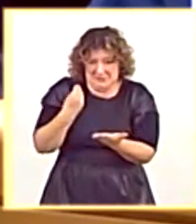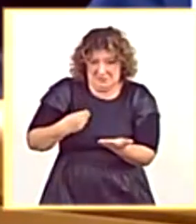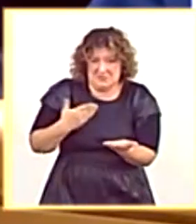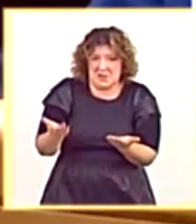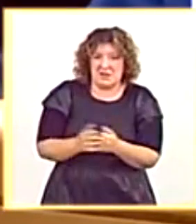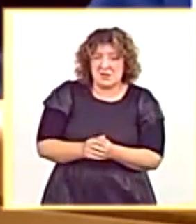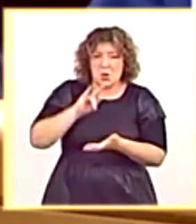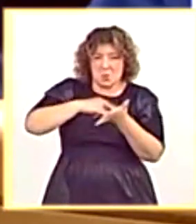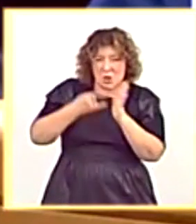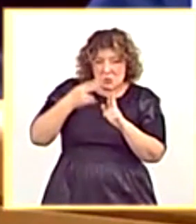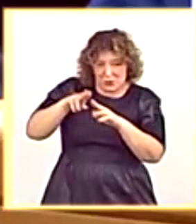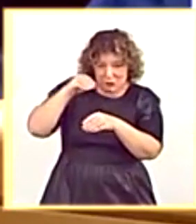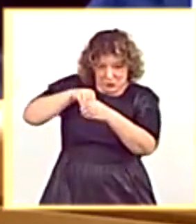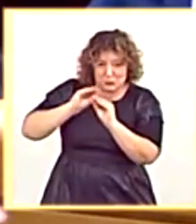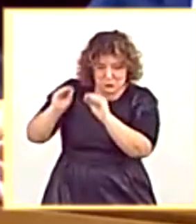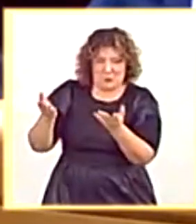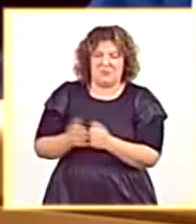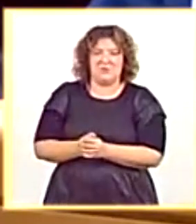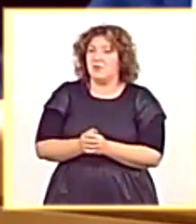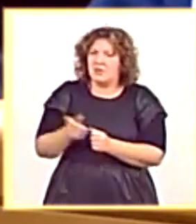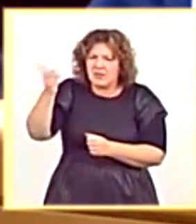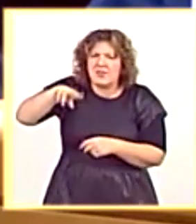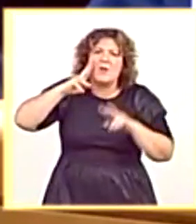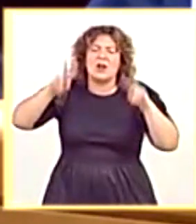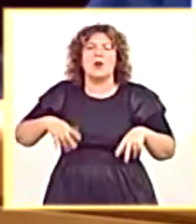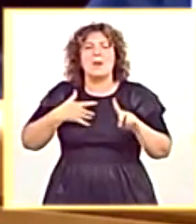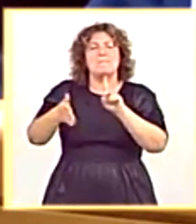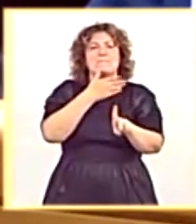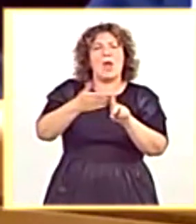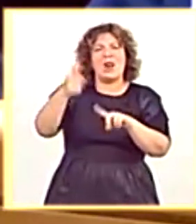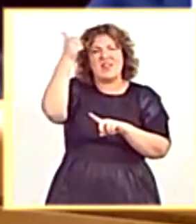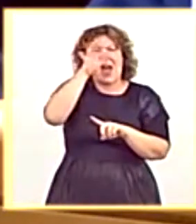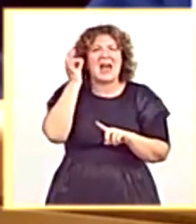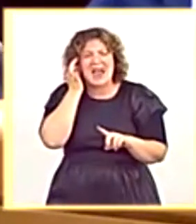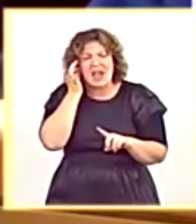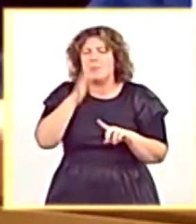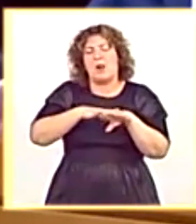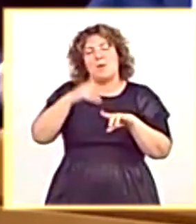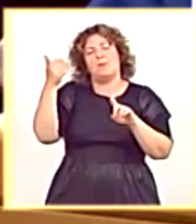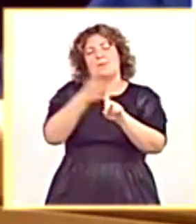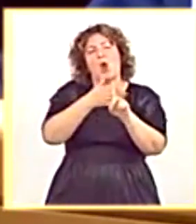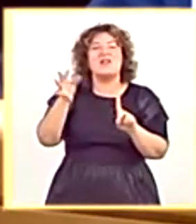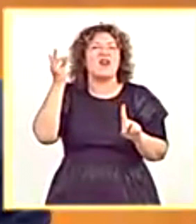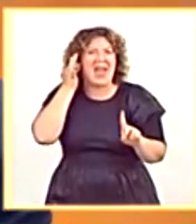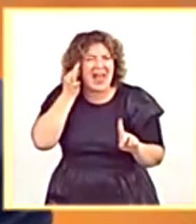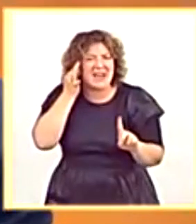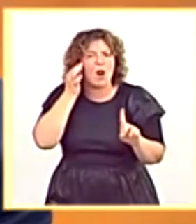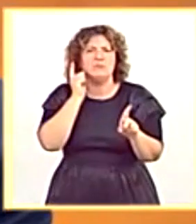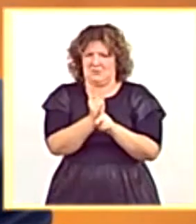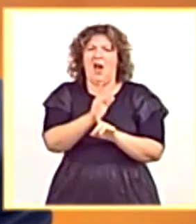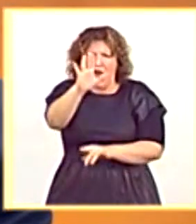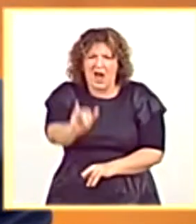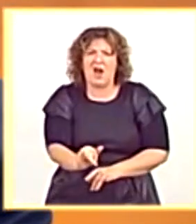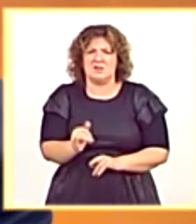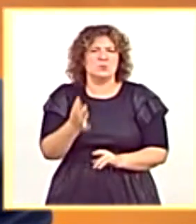señoría, y de su proyecto político. Ustedes nunca van a reconocer la violencia de género, pero yo se lo vuelvo a decir, claro que hay violencia de género, señoría,